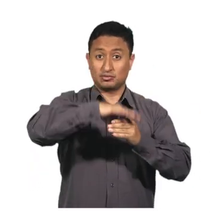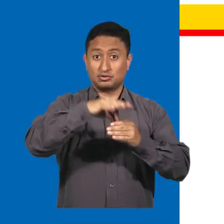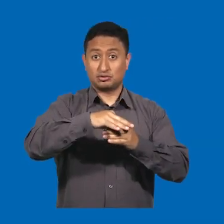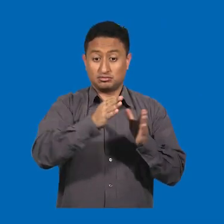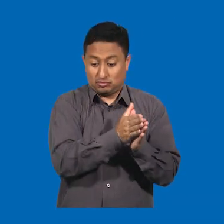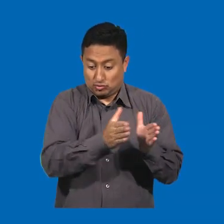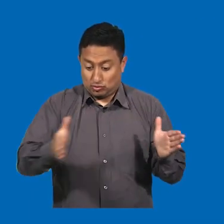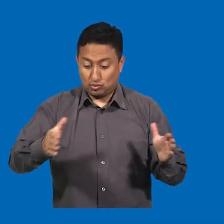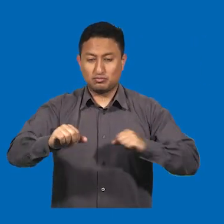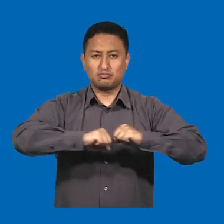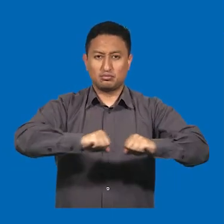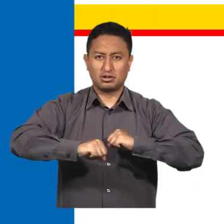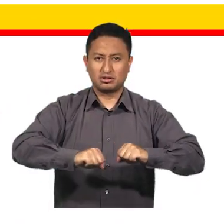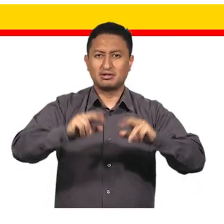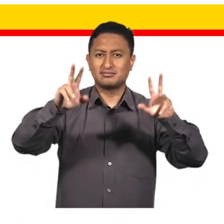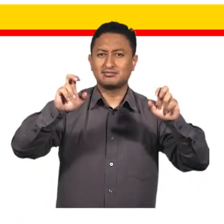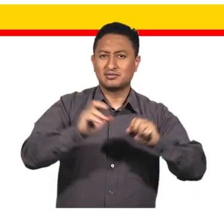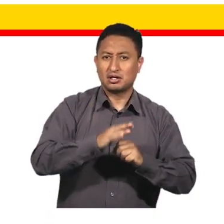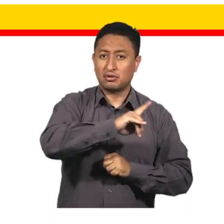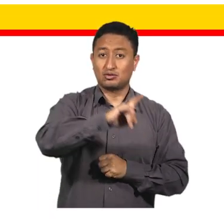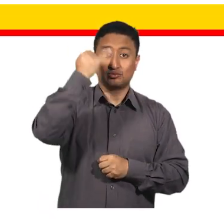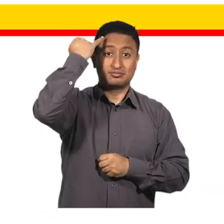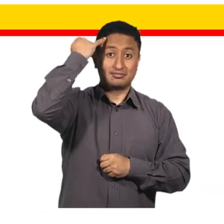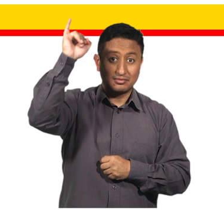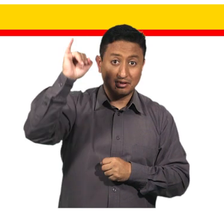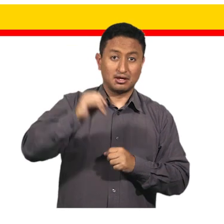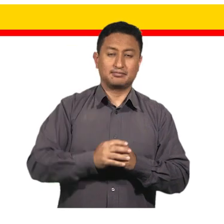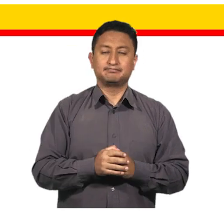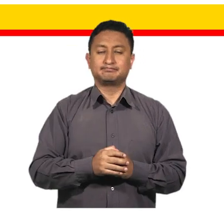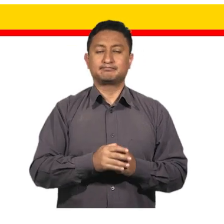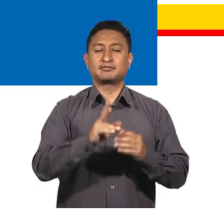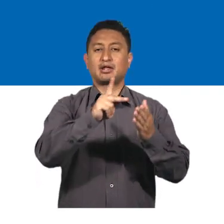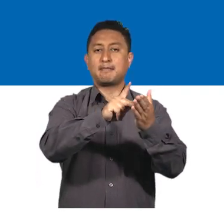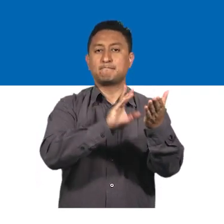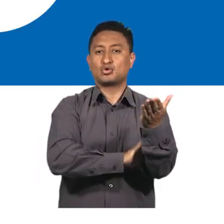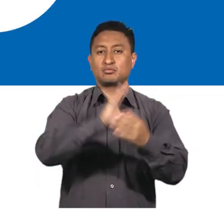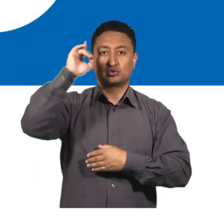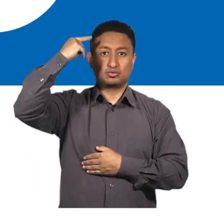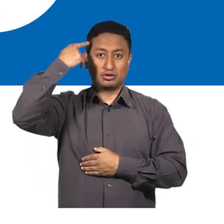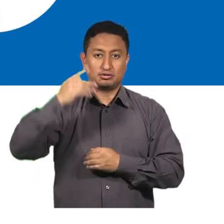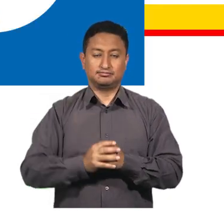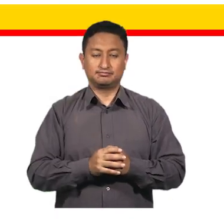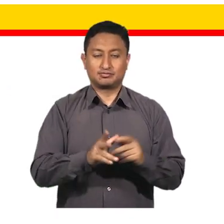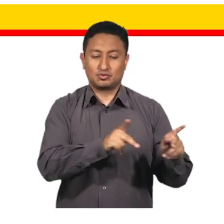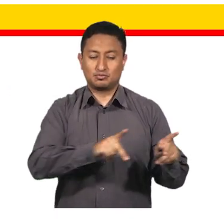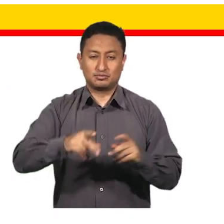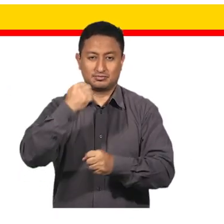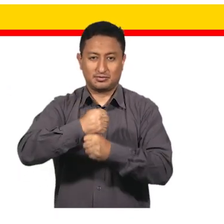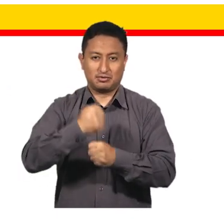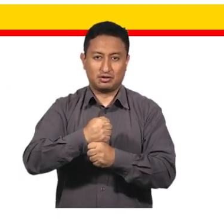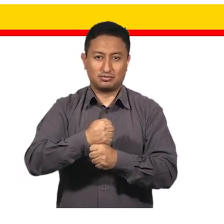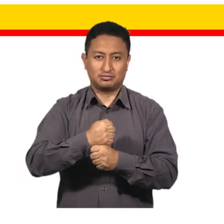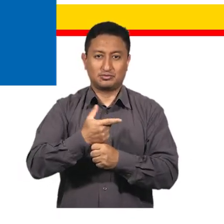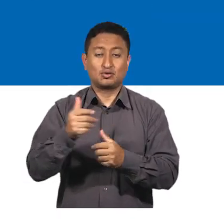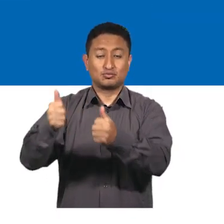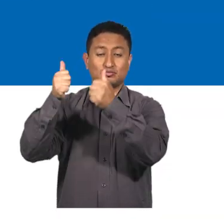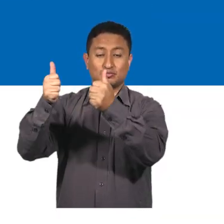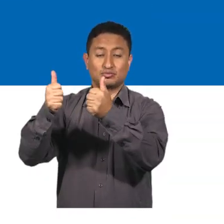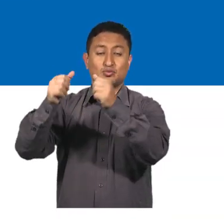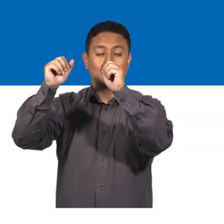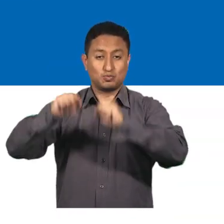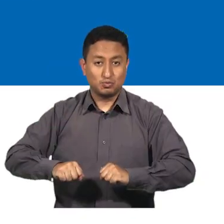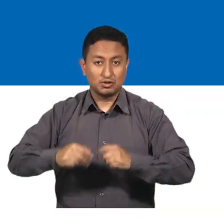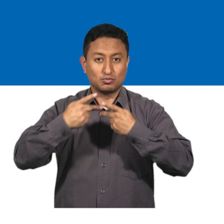realizar actividades tendientes a difundir sus principios ideológicos, programas de gobierno, planes de trabajo y candidaturas,